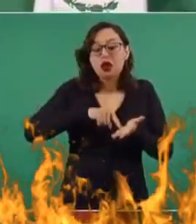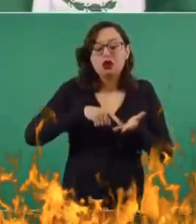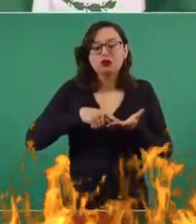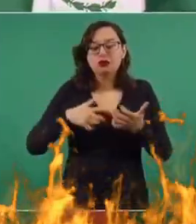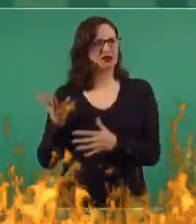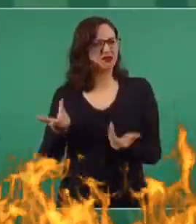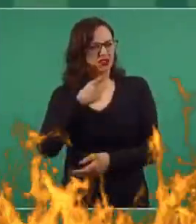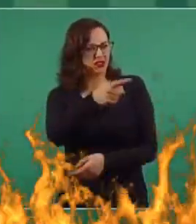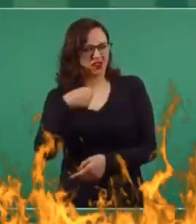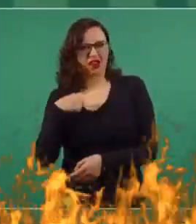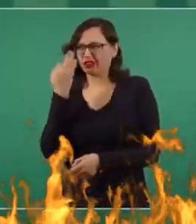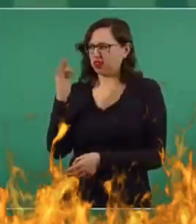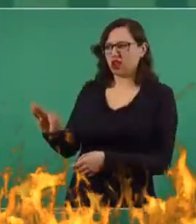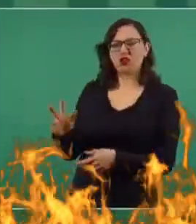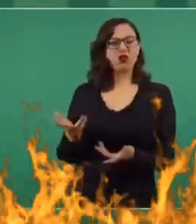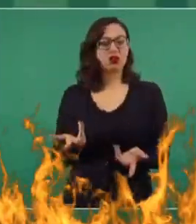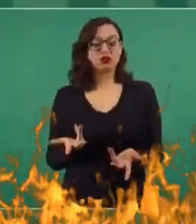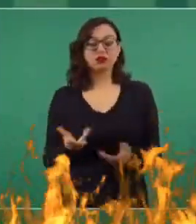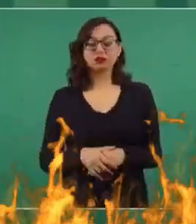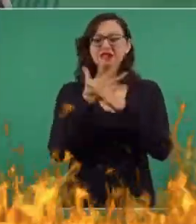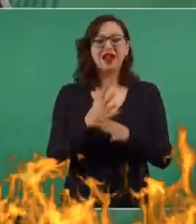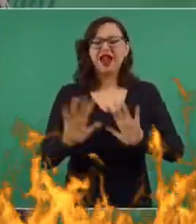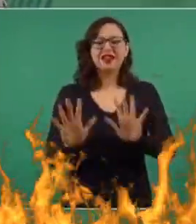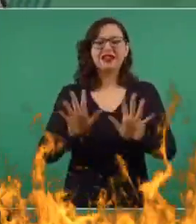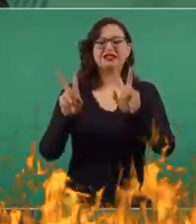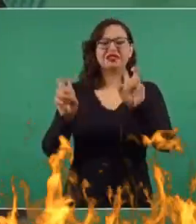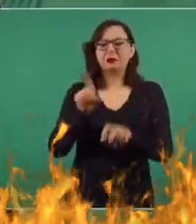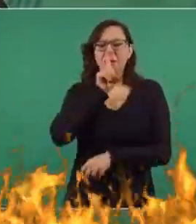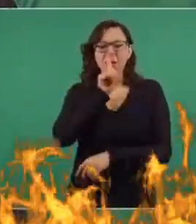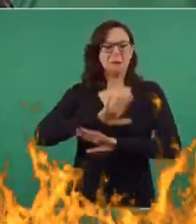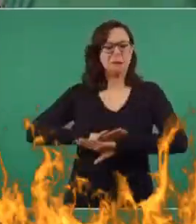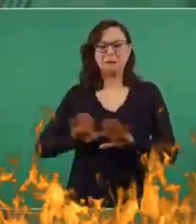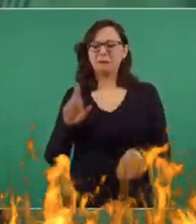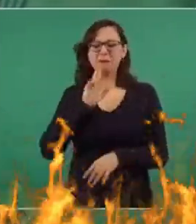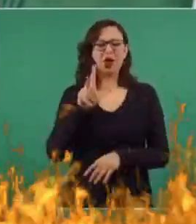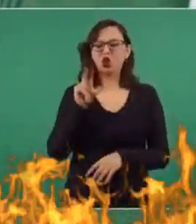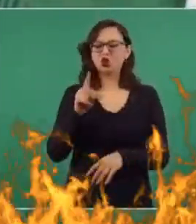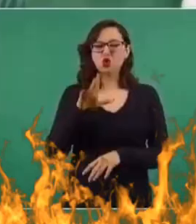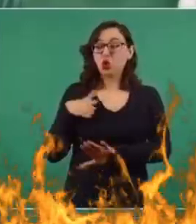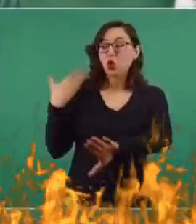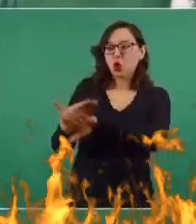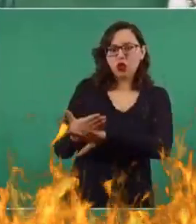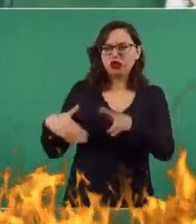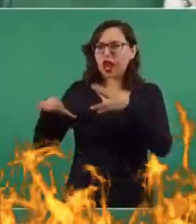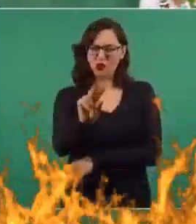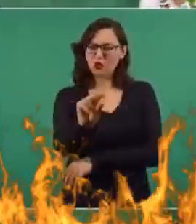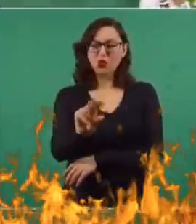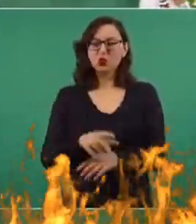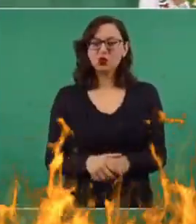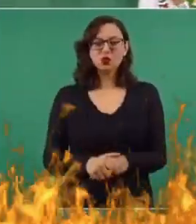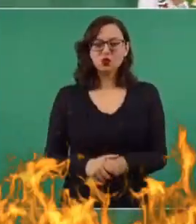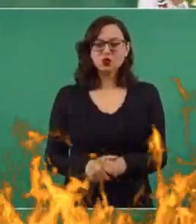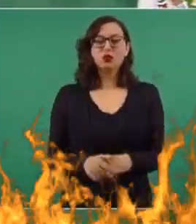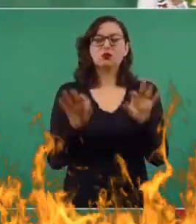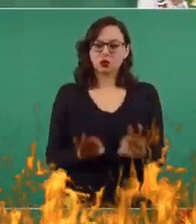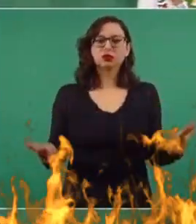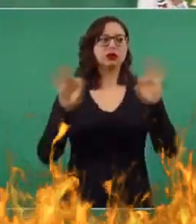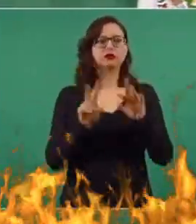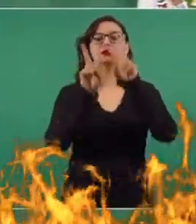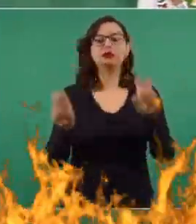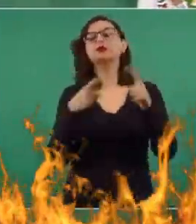coraje. Y hay quienes dicen, no toques ese tema, no, no, no, no te metas en contra de la clase. No, hay que debatirlo todo,